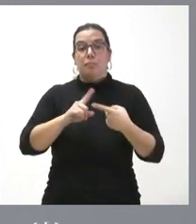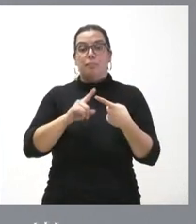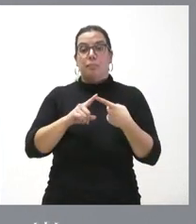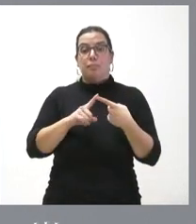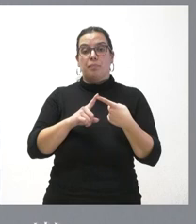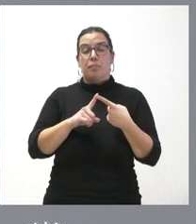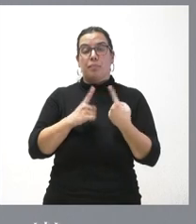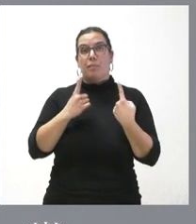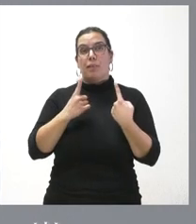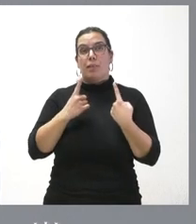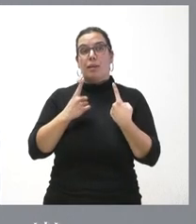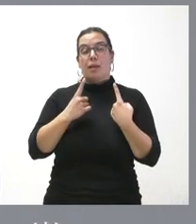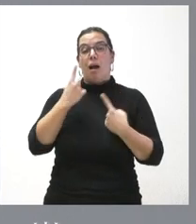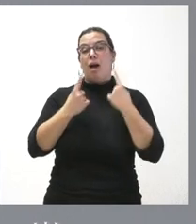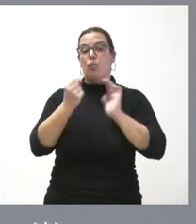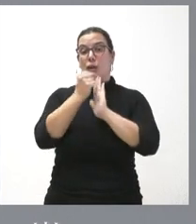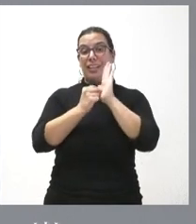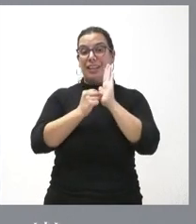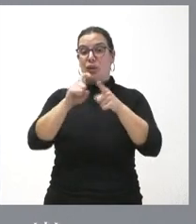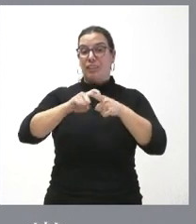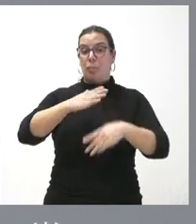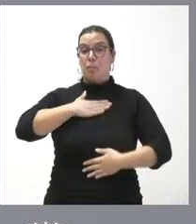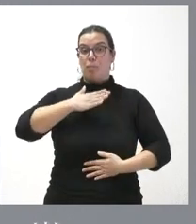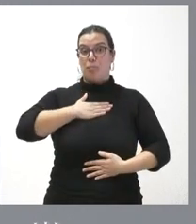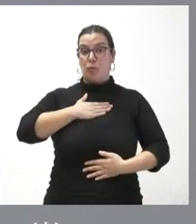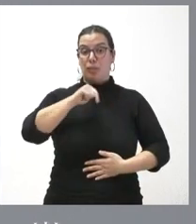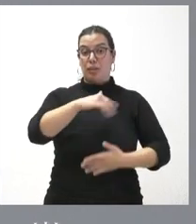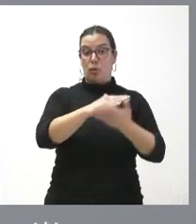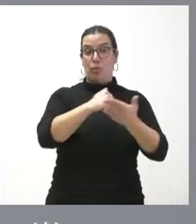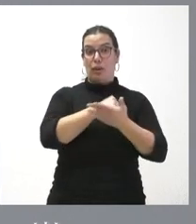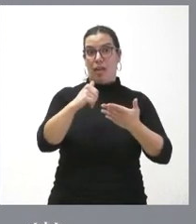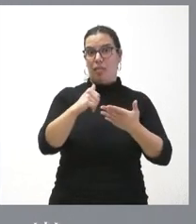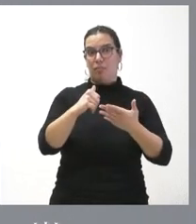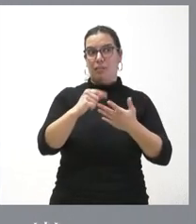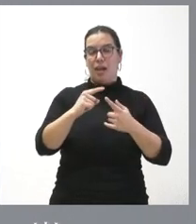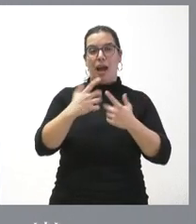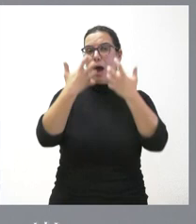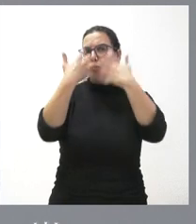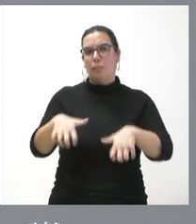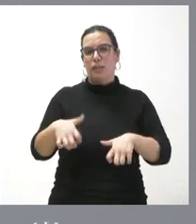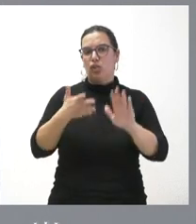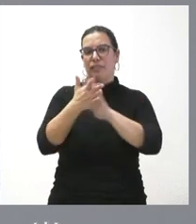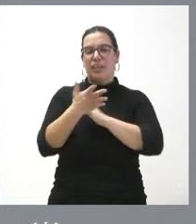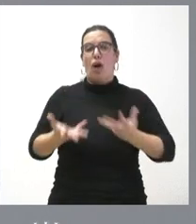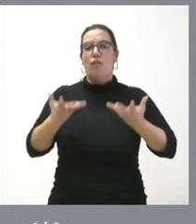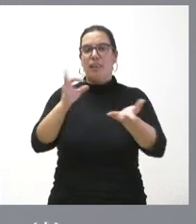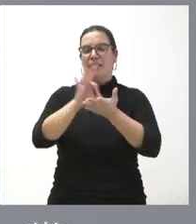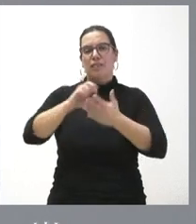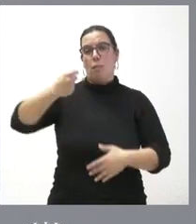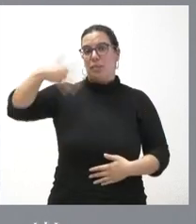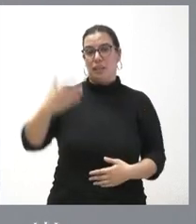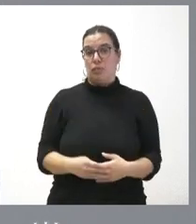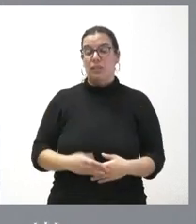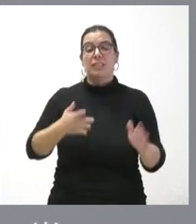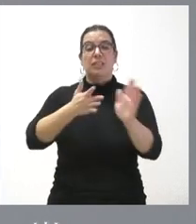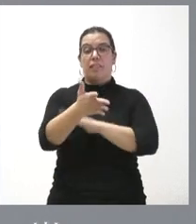criterios propios de nuestra comunidad autónoma tiene una relación directa con el coste en la prestación de los servicios dicho de otra manera es más caro prestar servicios